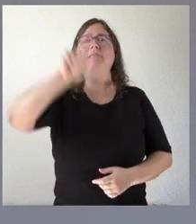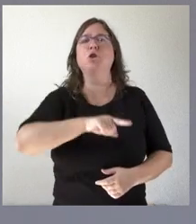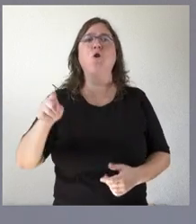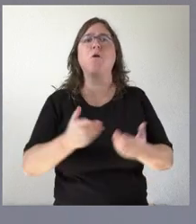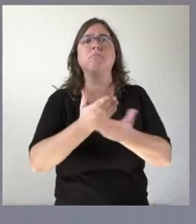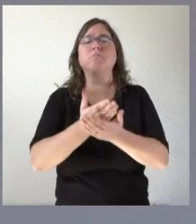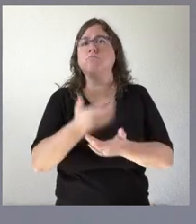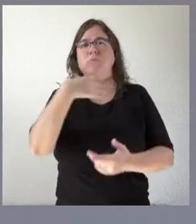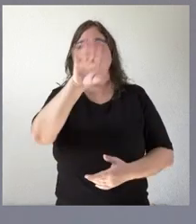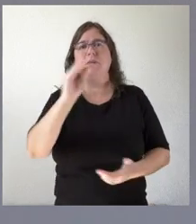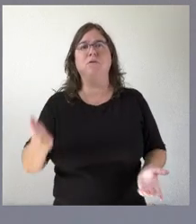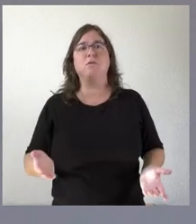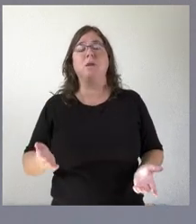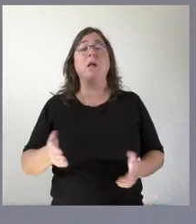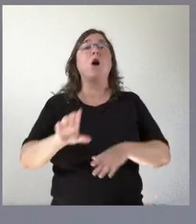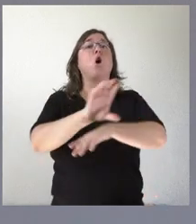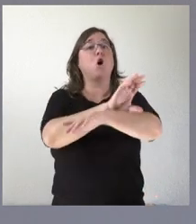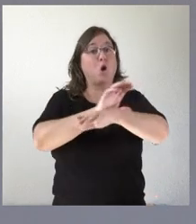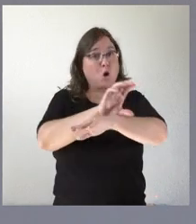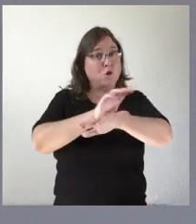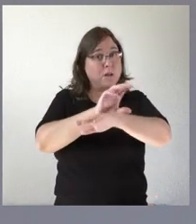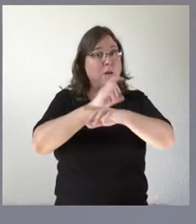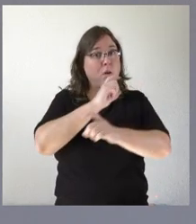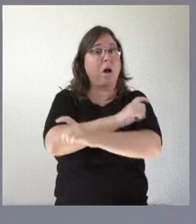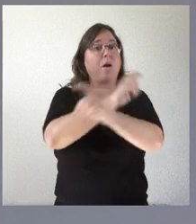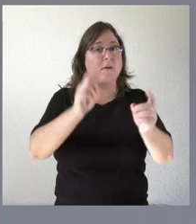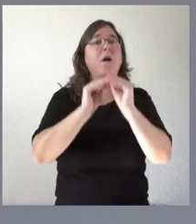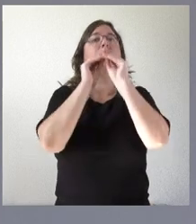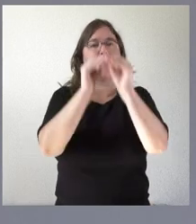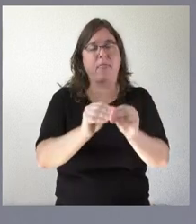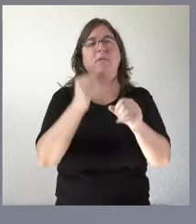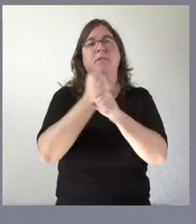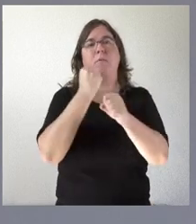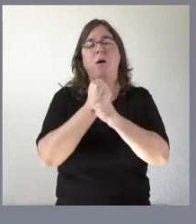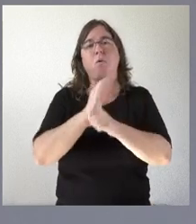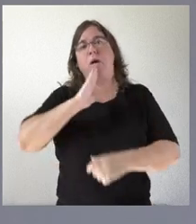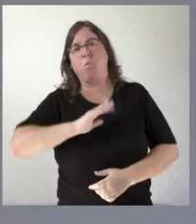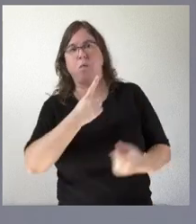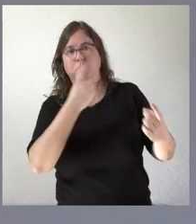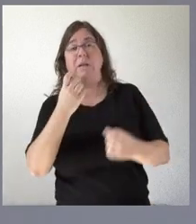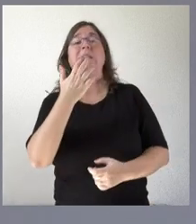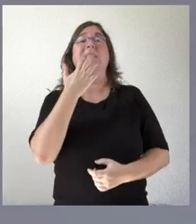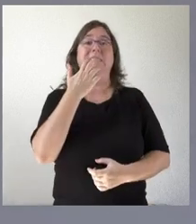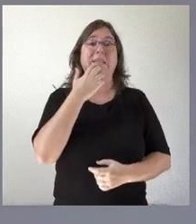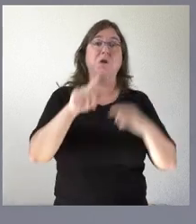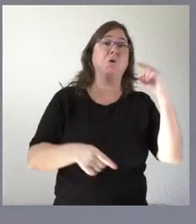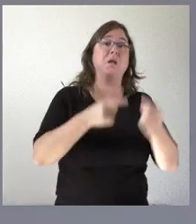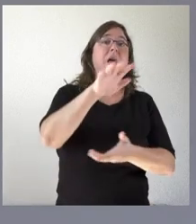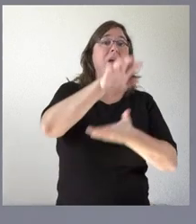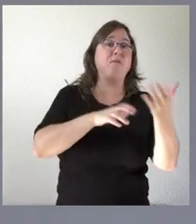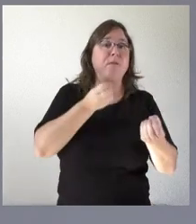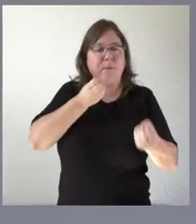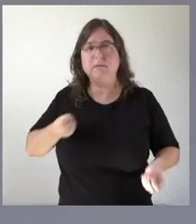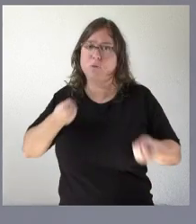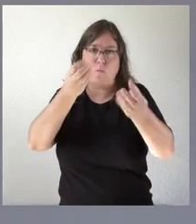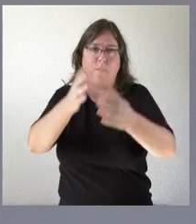lógicamente la consejería correspondiente que es la que lo ha anunciado va a realizar los trabajos que estime oportuno y si de ellos se derivan más información al respecto se las